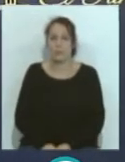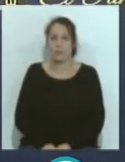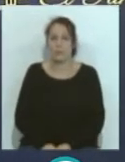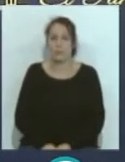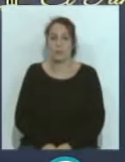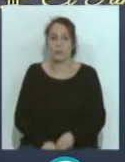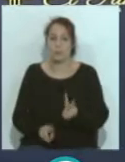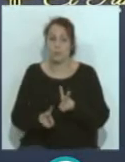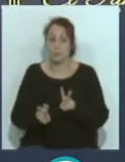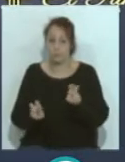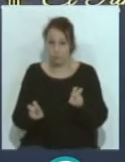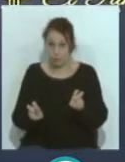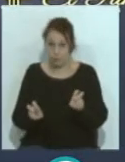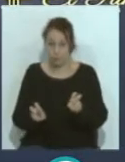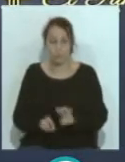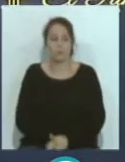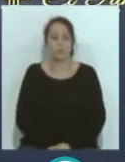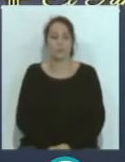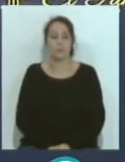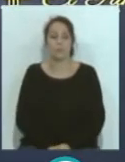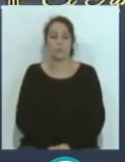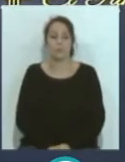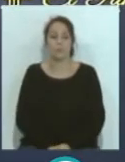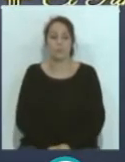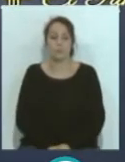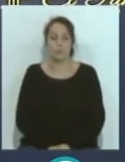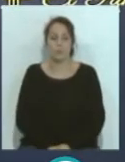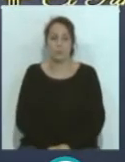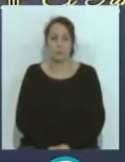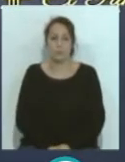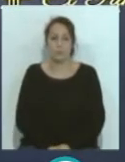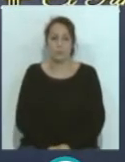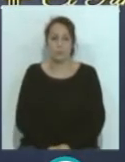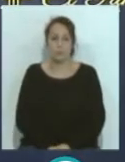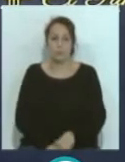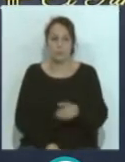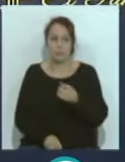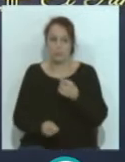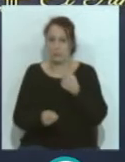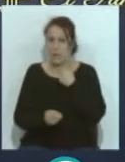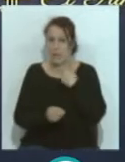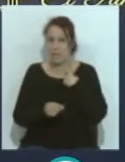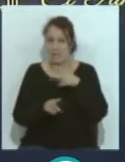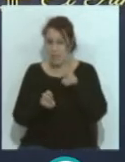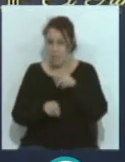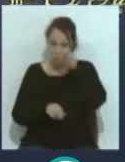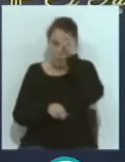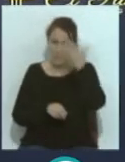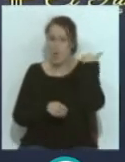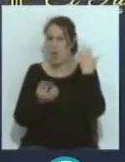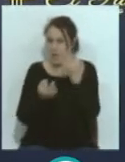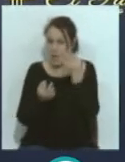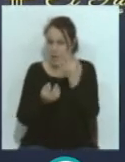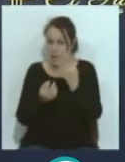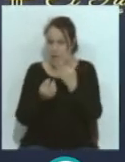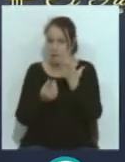Al principio ha habido mucho, se ha comentado mucho todo lo que pasó el domingo pasado y